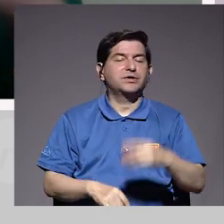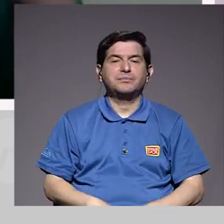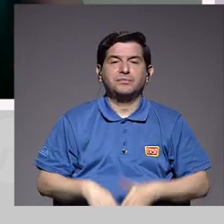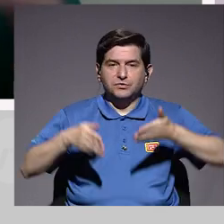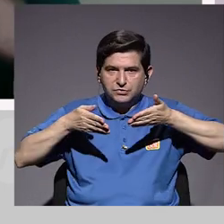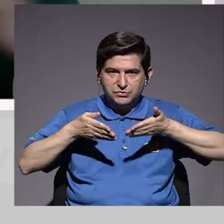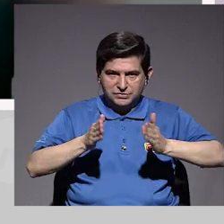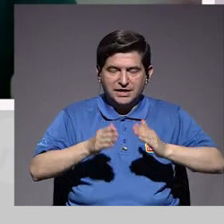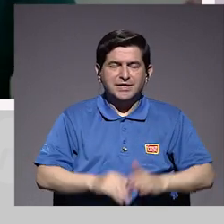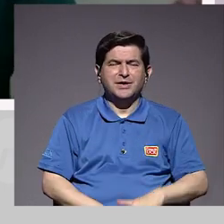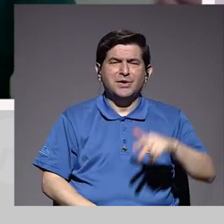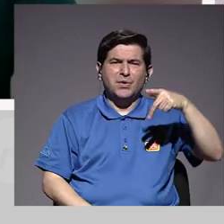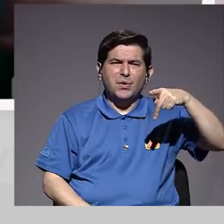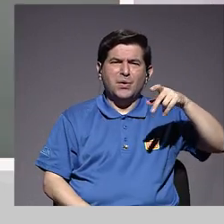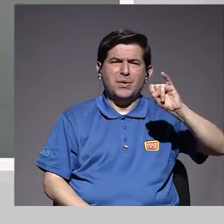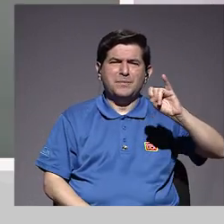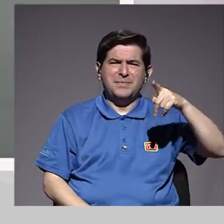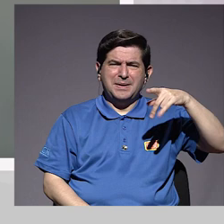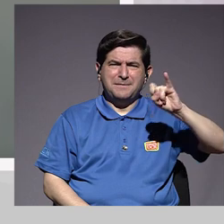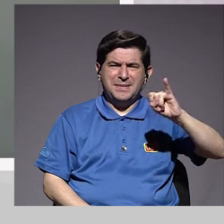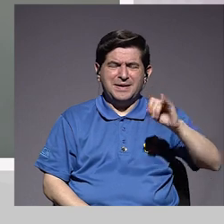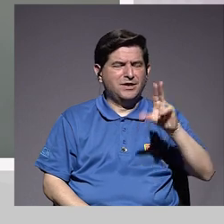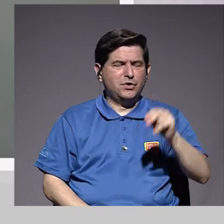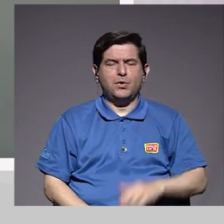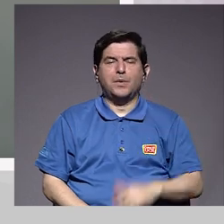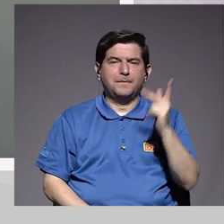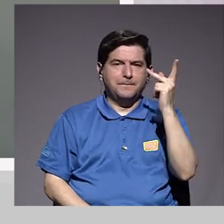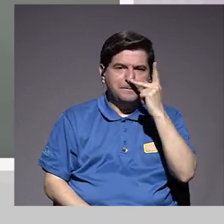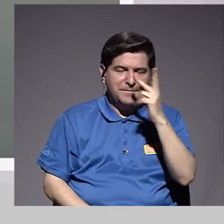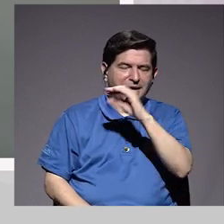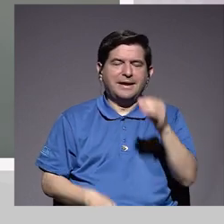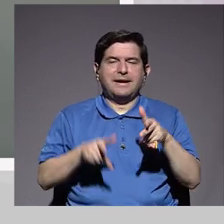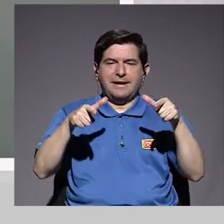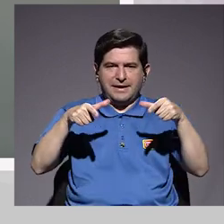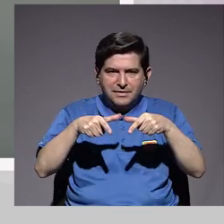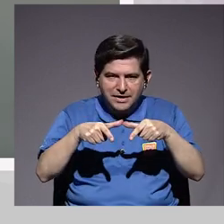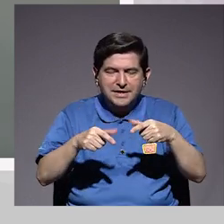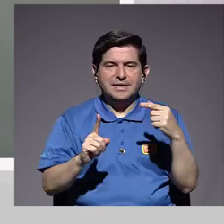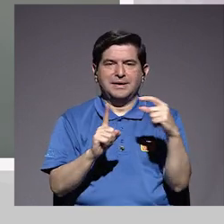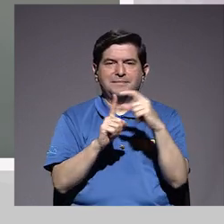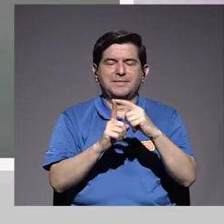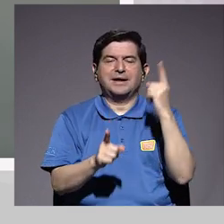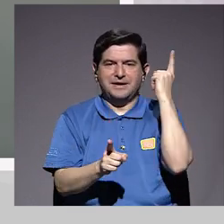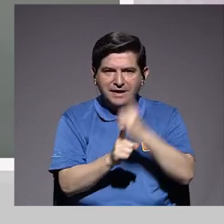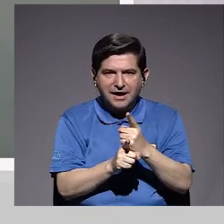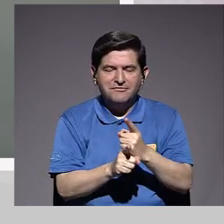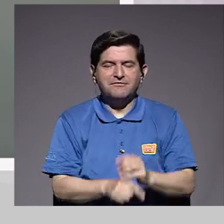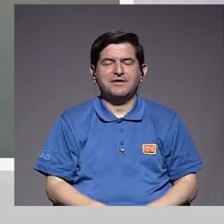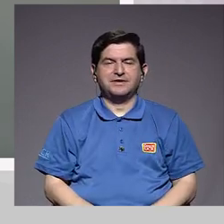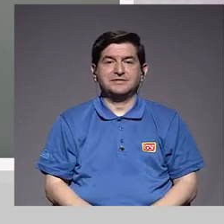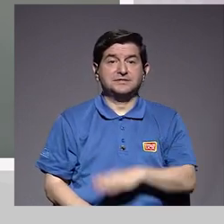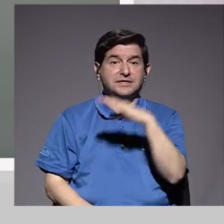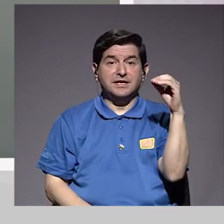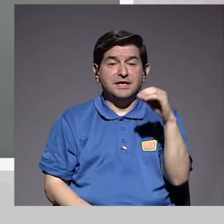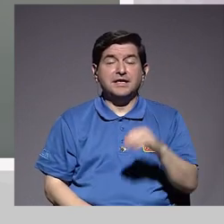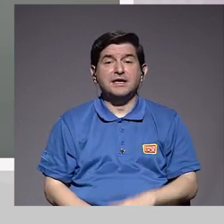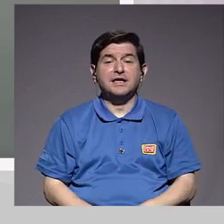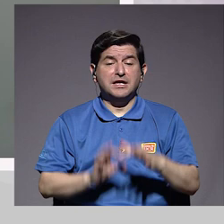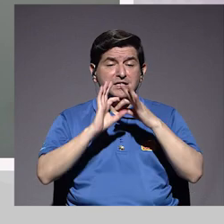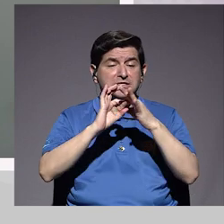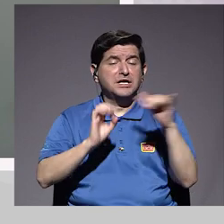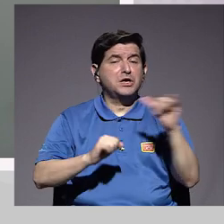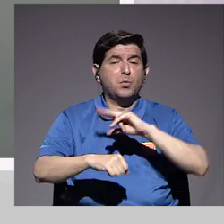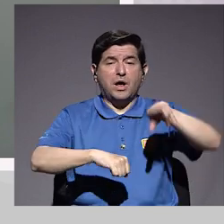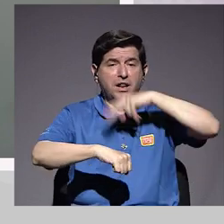decirle al hijo en la pipí, en la pene y en la vagina. O es realmente los términos correctos y la sexualidad tiene que verse de una forma